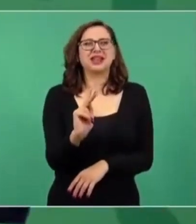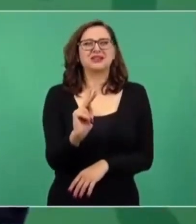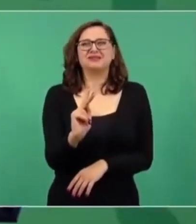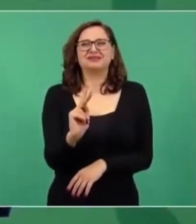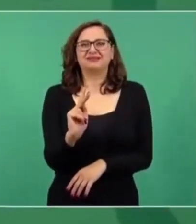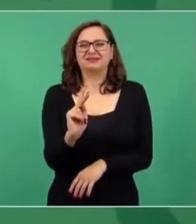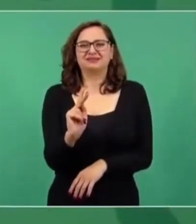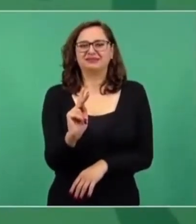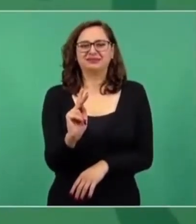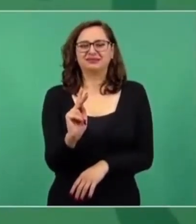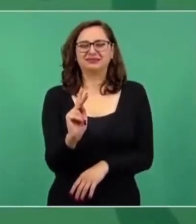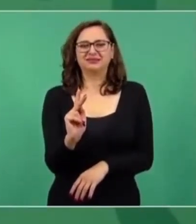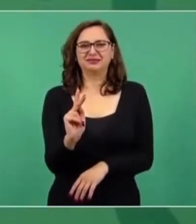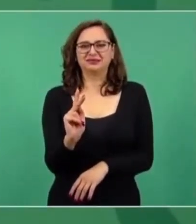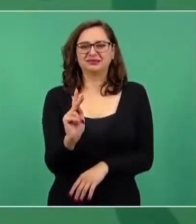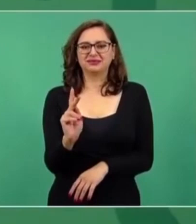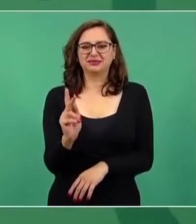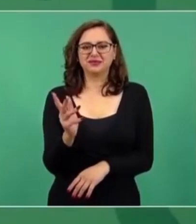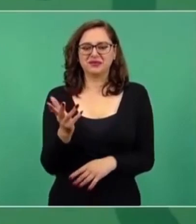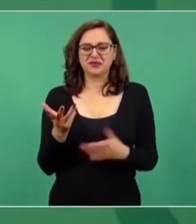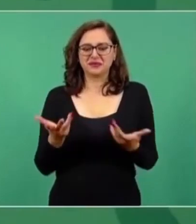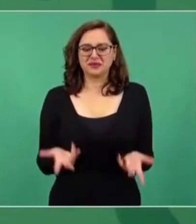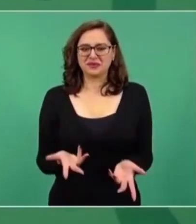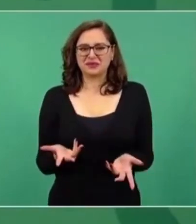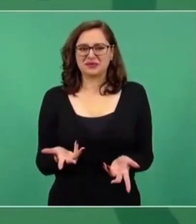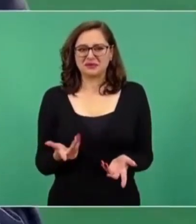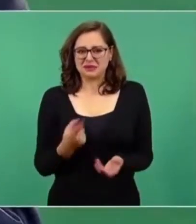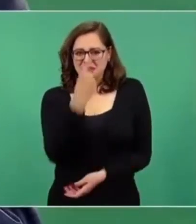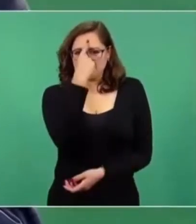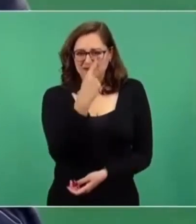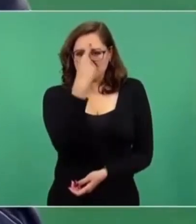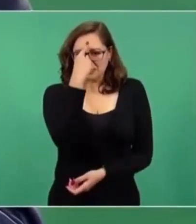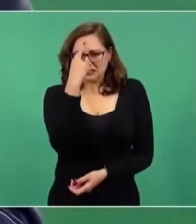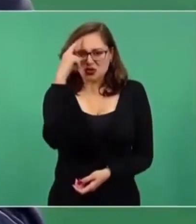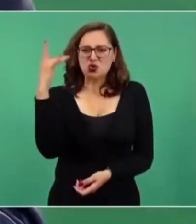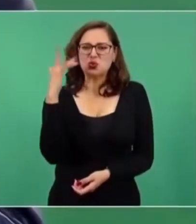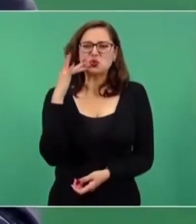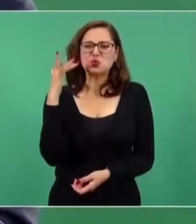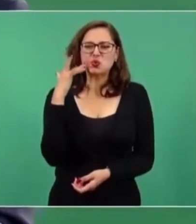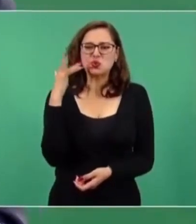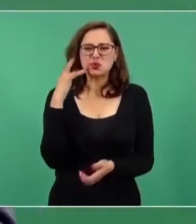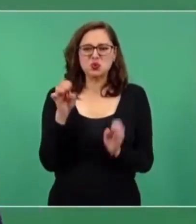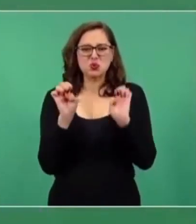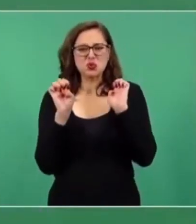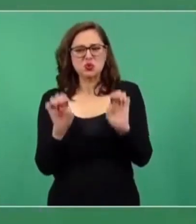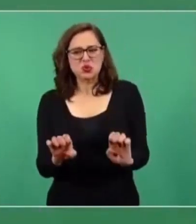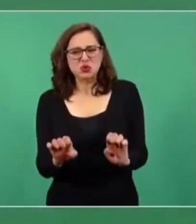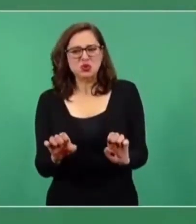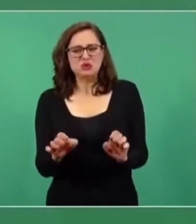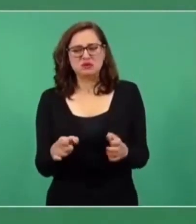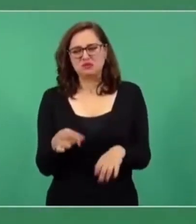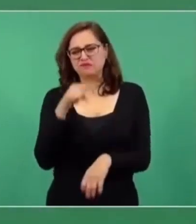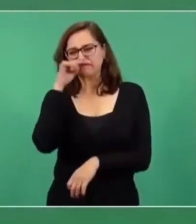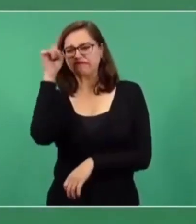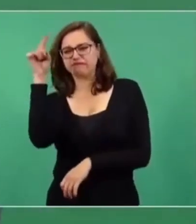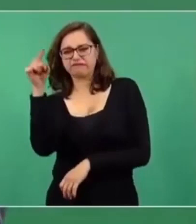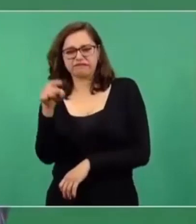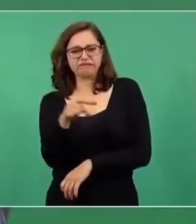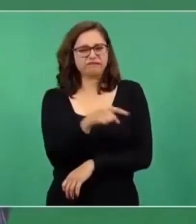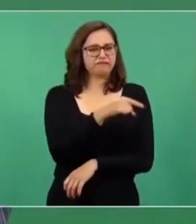lujo, la ostentación